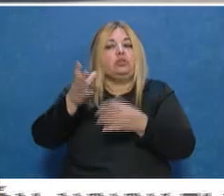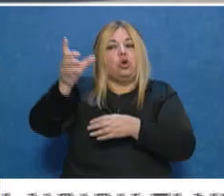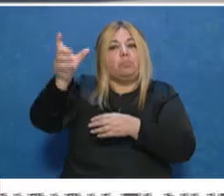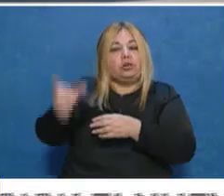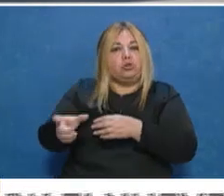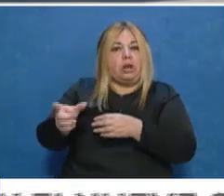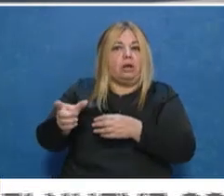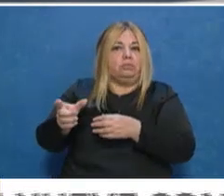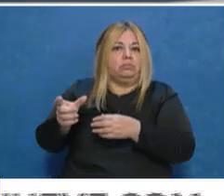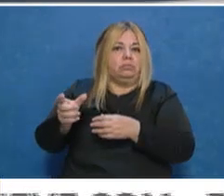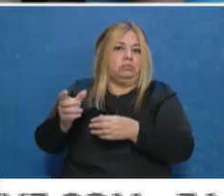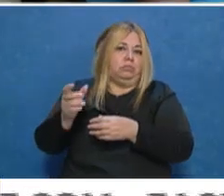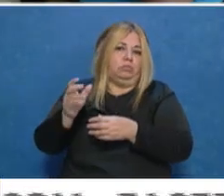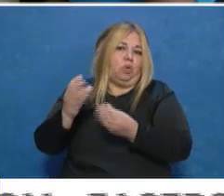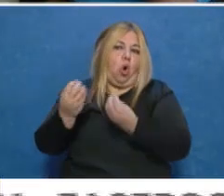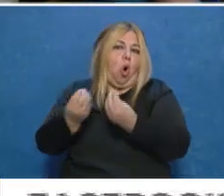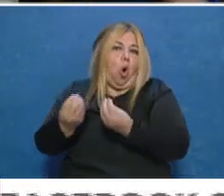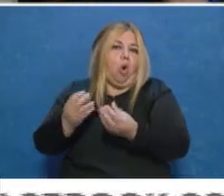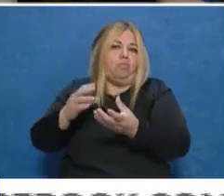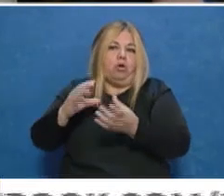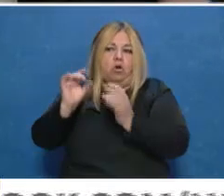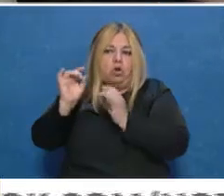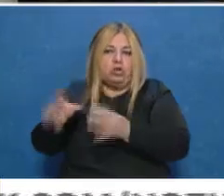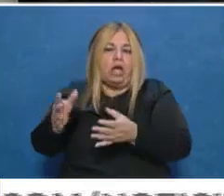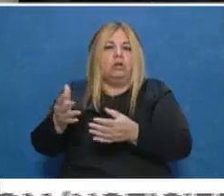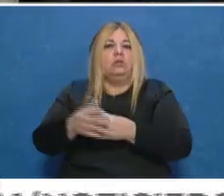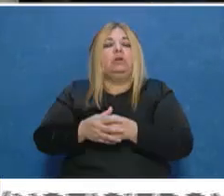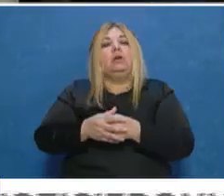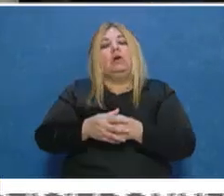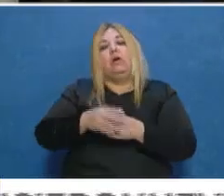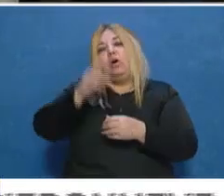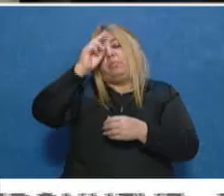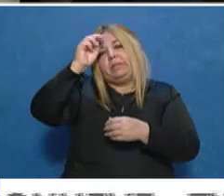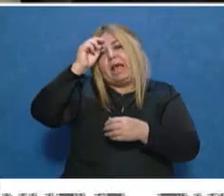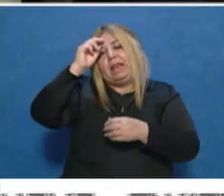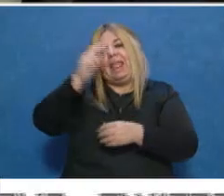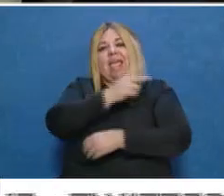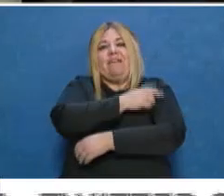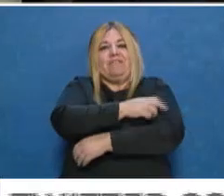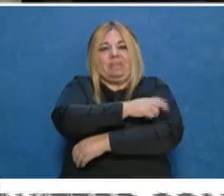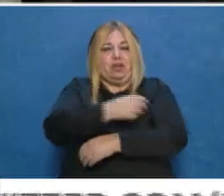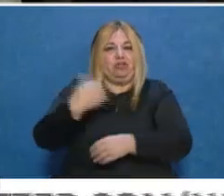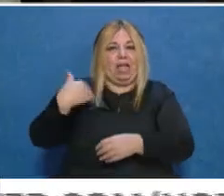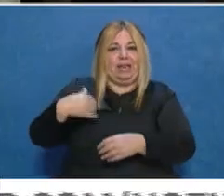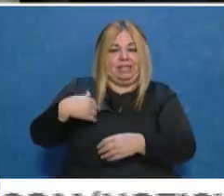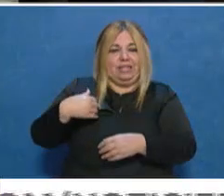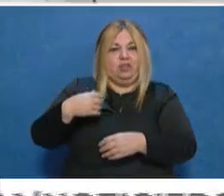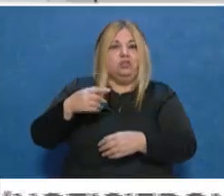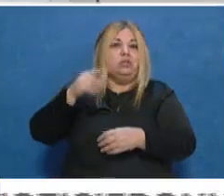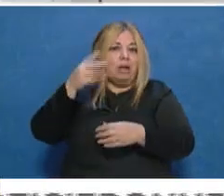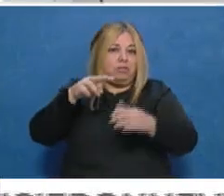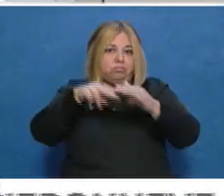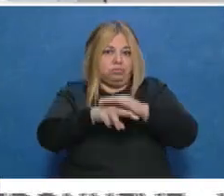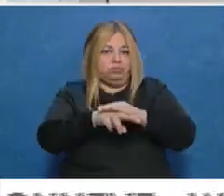han dado detalles, está internada en el Hospital Enfermeros Argentinos y que además informó a través de la cuenta de Twitter que se